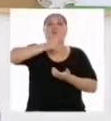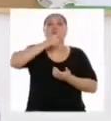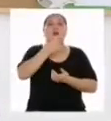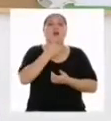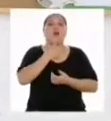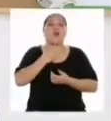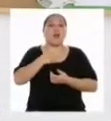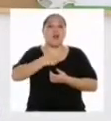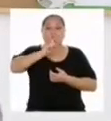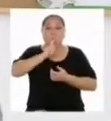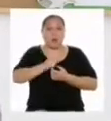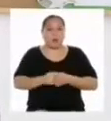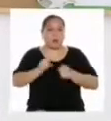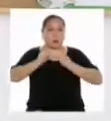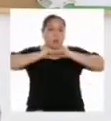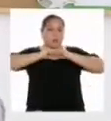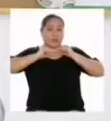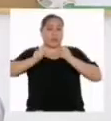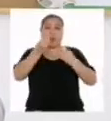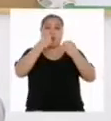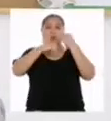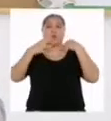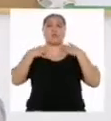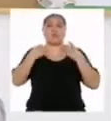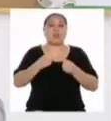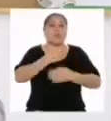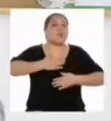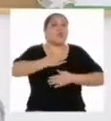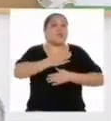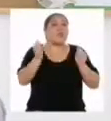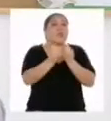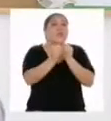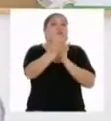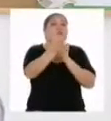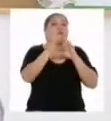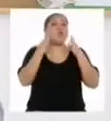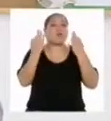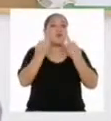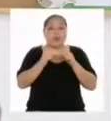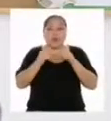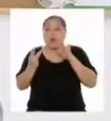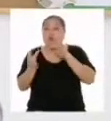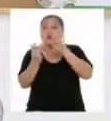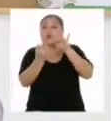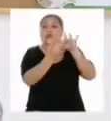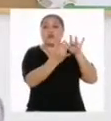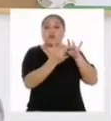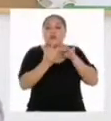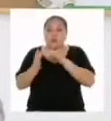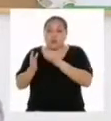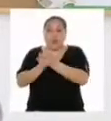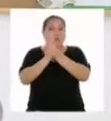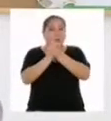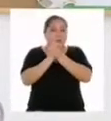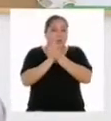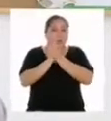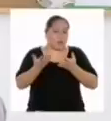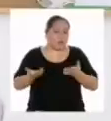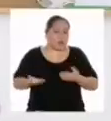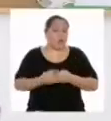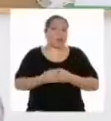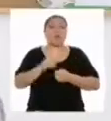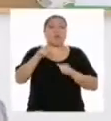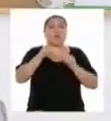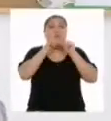hagan ejercicio, coman sano, diviértanse con su familia, sigan en contacto con sus amigas y amigos por redes sociales y